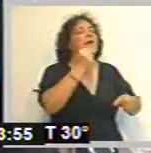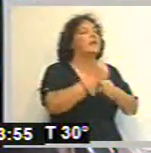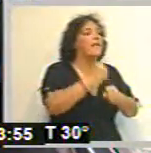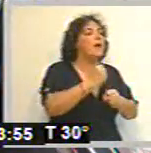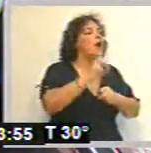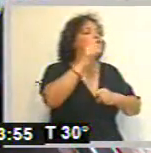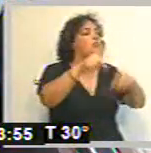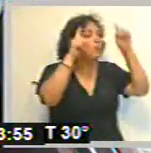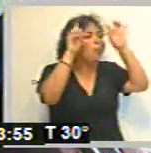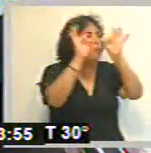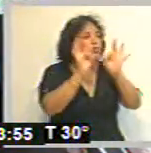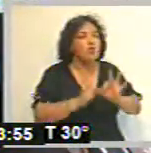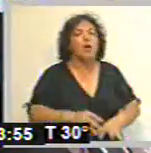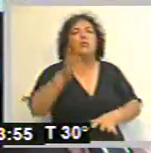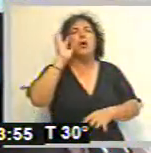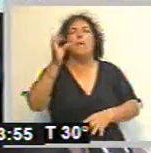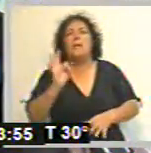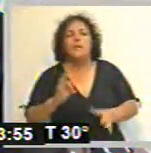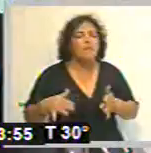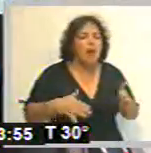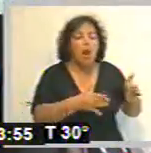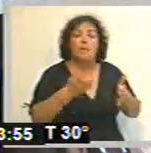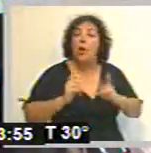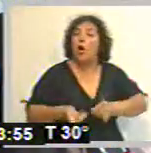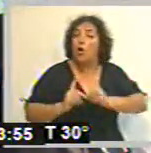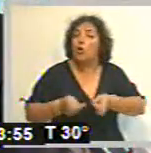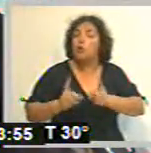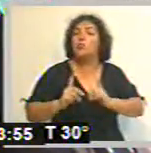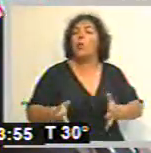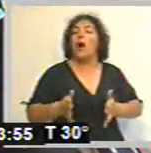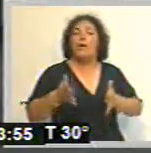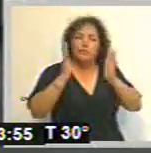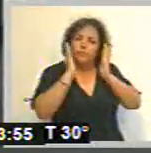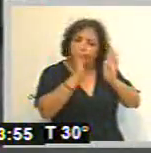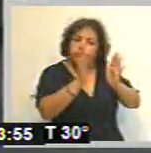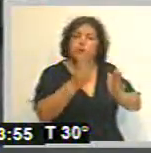proyectos, para, por un lado, darle una continuidad dirigida hacia donde nosotros queremos llegar.